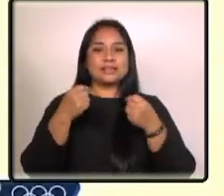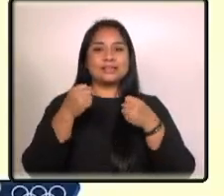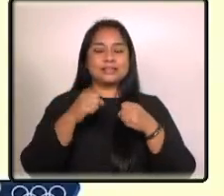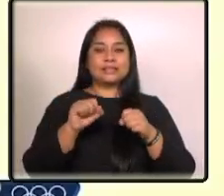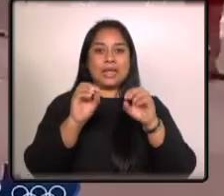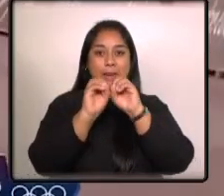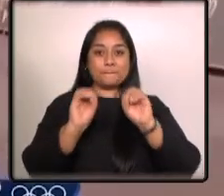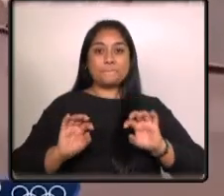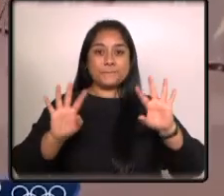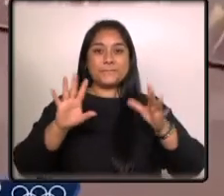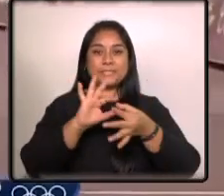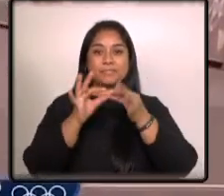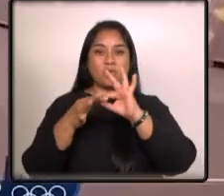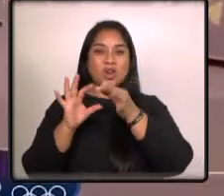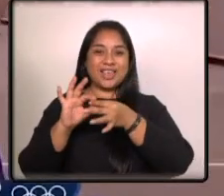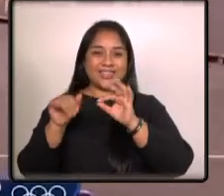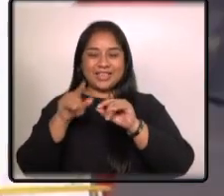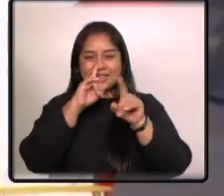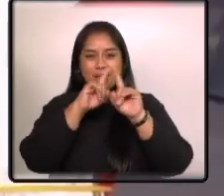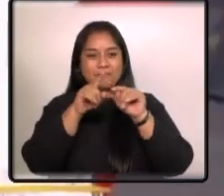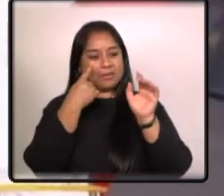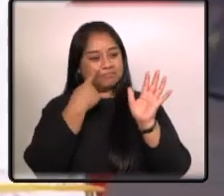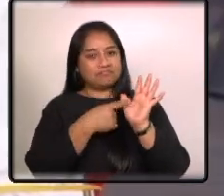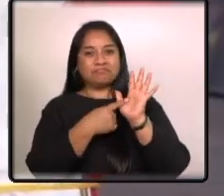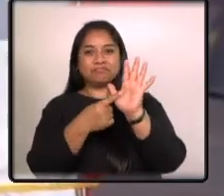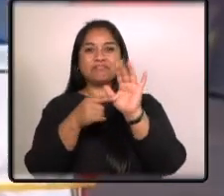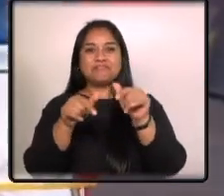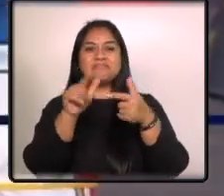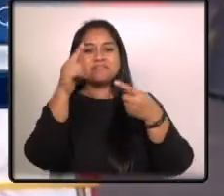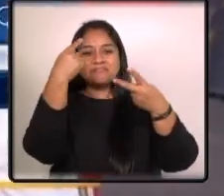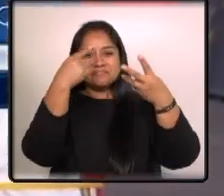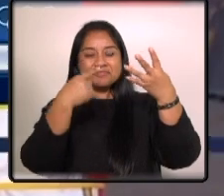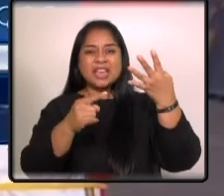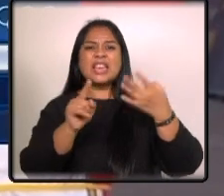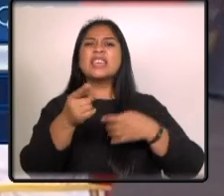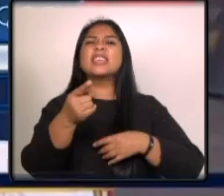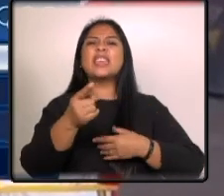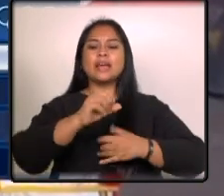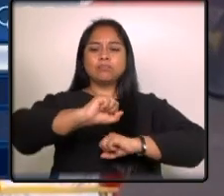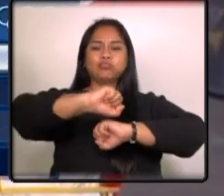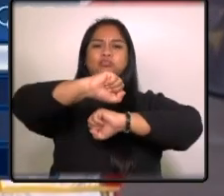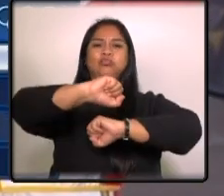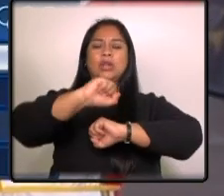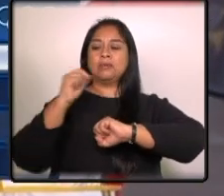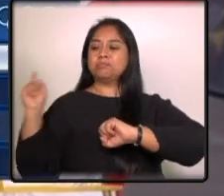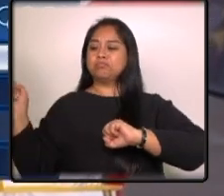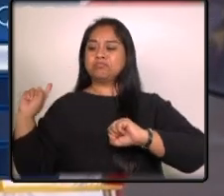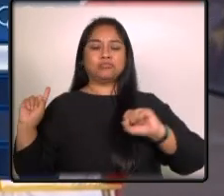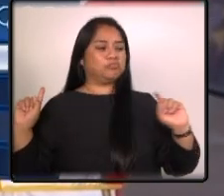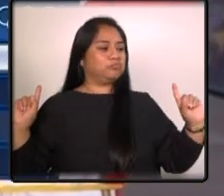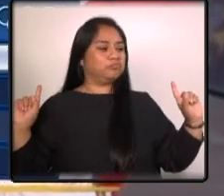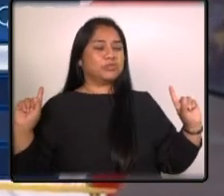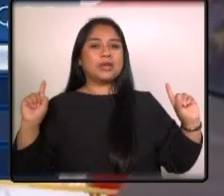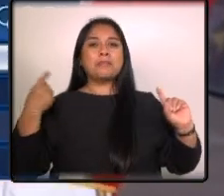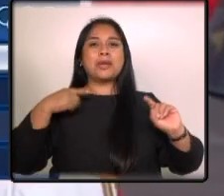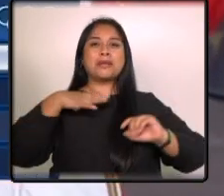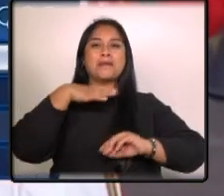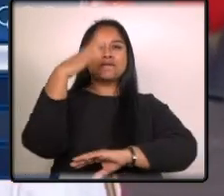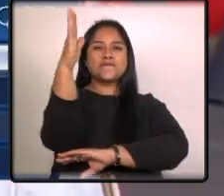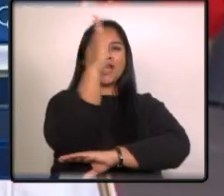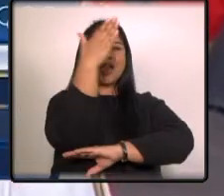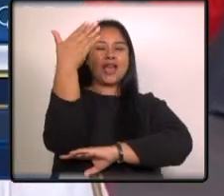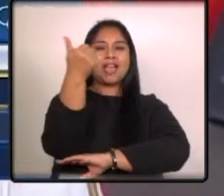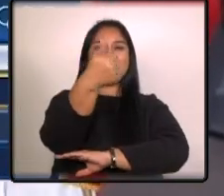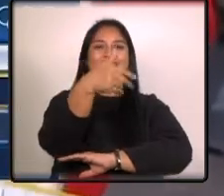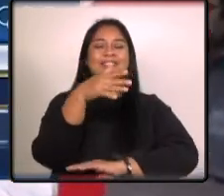Palacio de los Deportes donde también se dará a conocer quién será el abanderado y sus escoltas para portar la azul y blanco el próximo